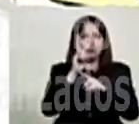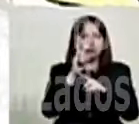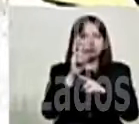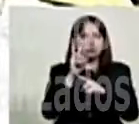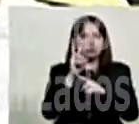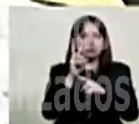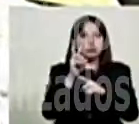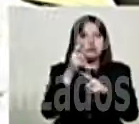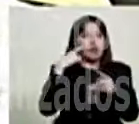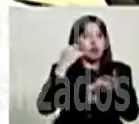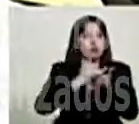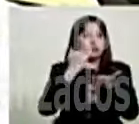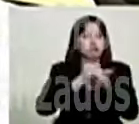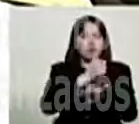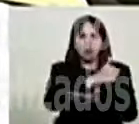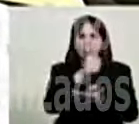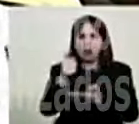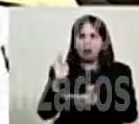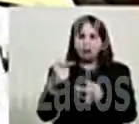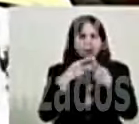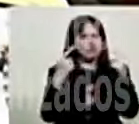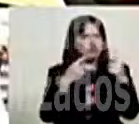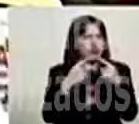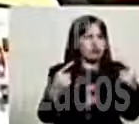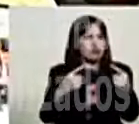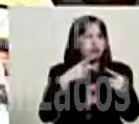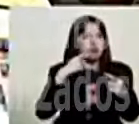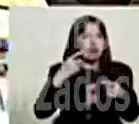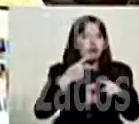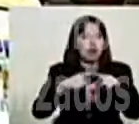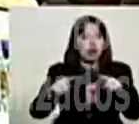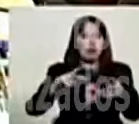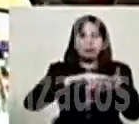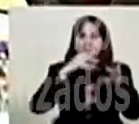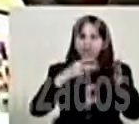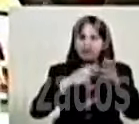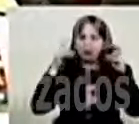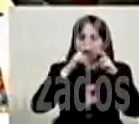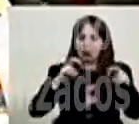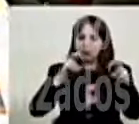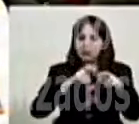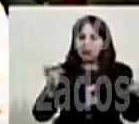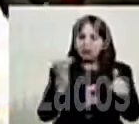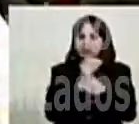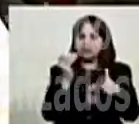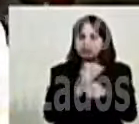Y el testimonio de cada uno de ellos es significativo para los investigadores.